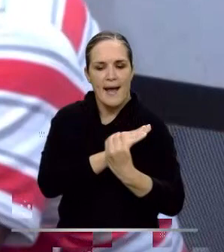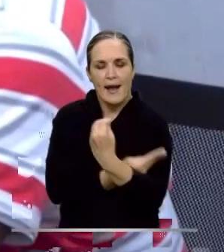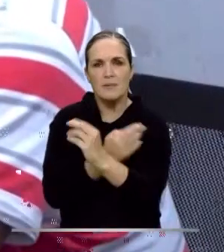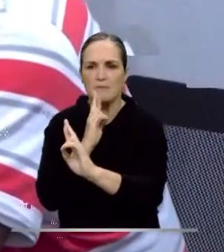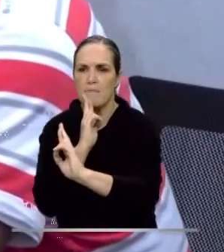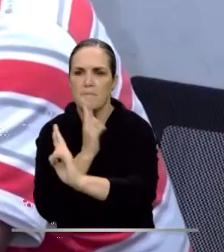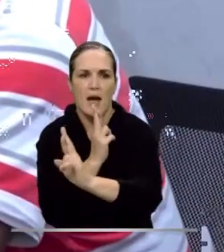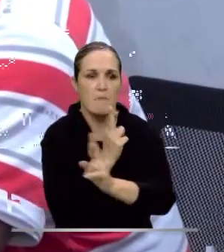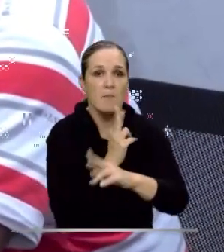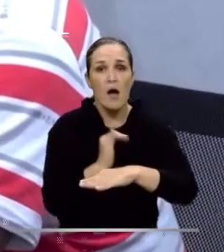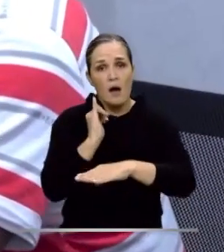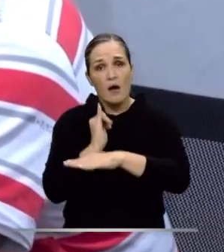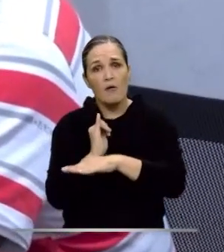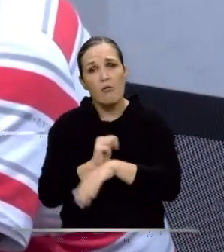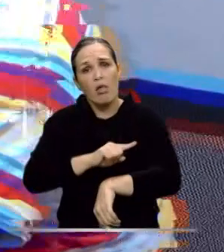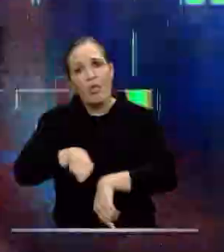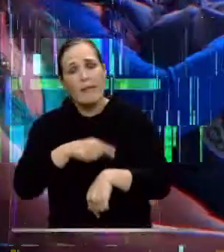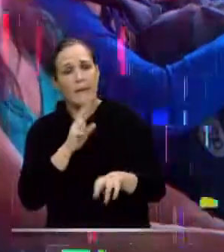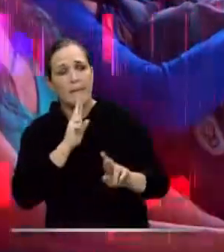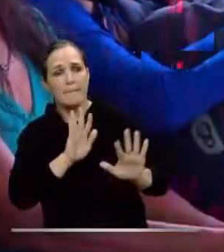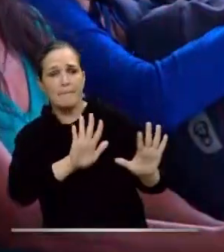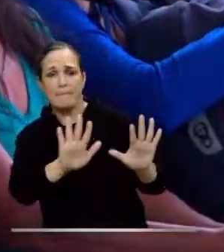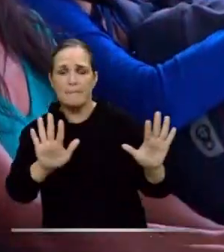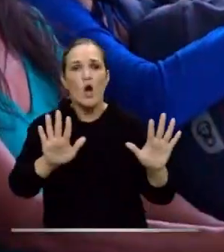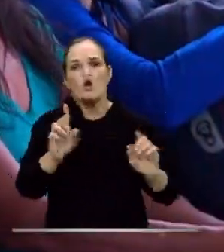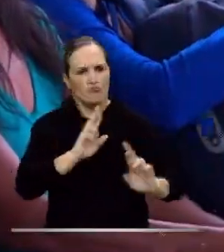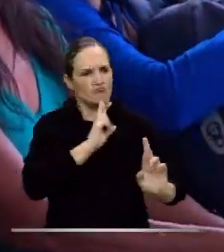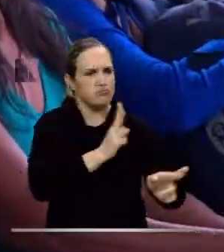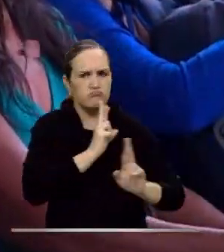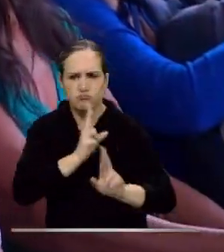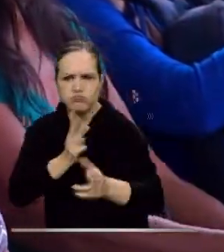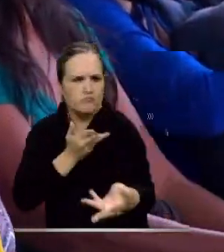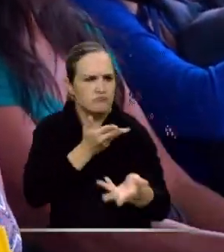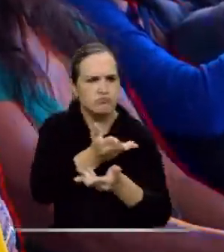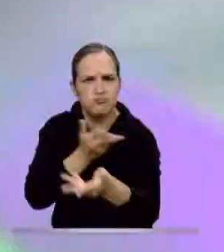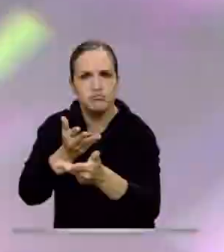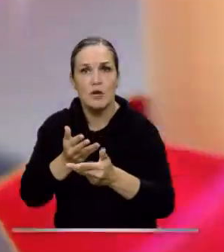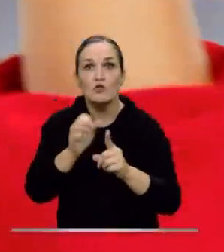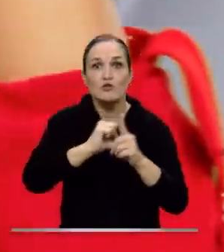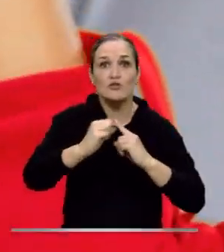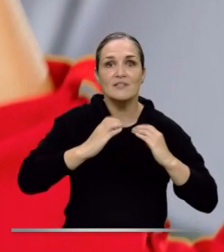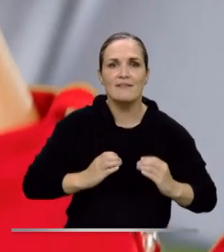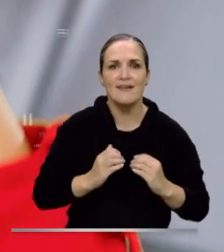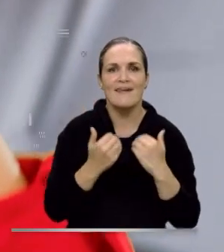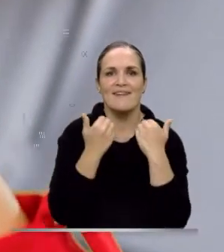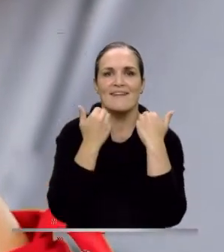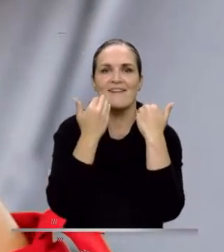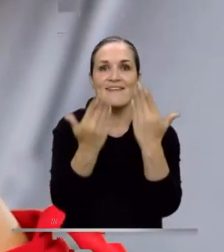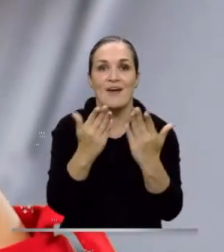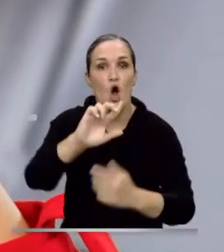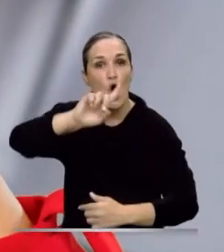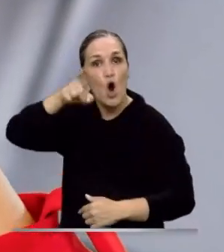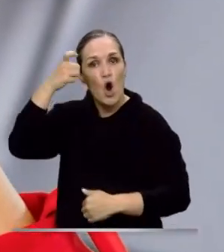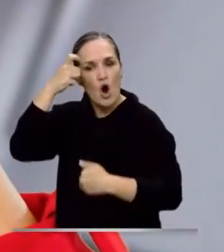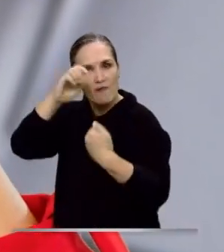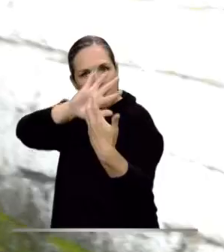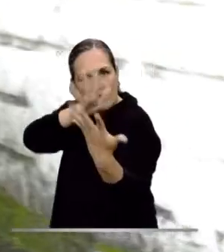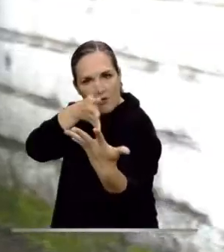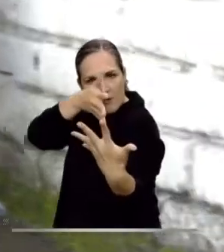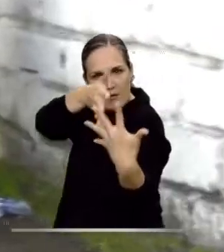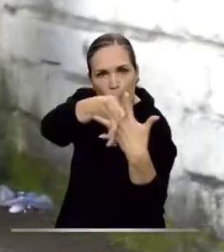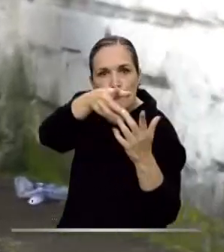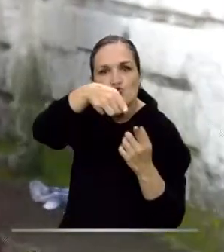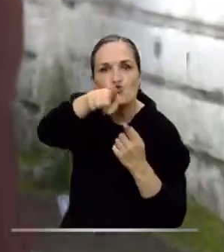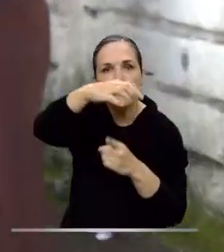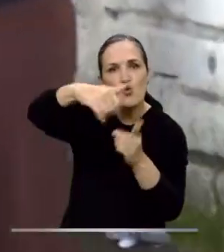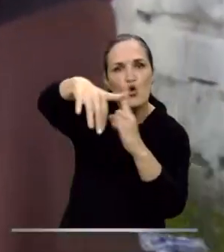la capacidad de respuesta de las instituciones gubernamentales para con la sociedad civil. ¡Exacto! El gobierno se adapta a